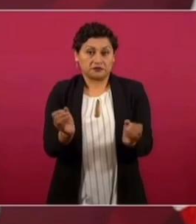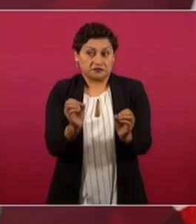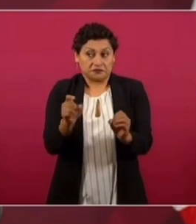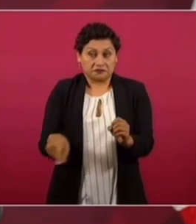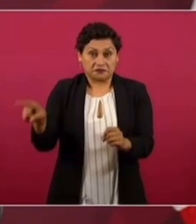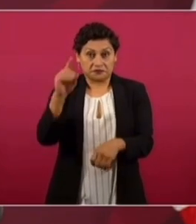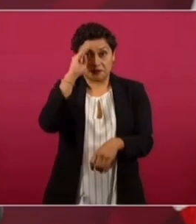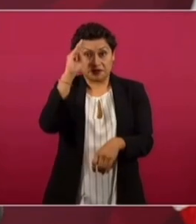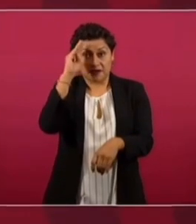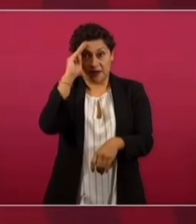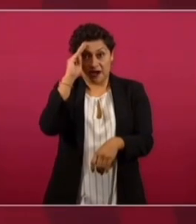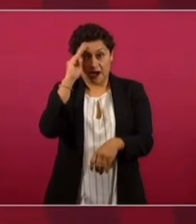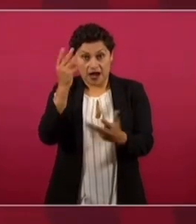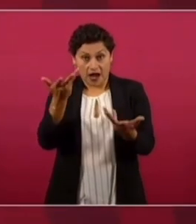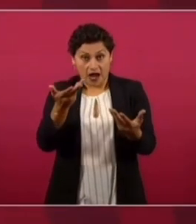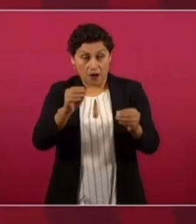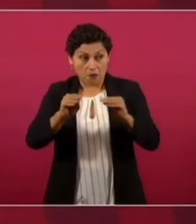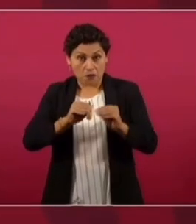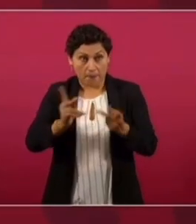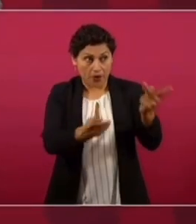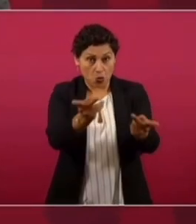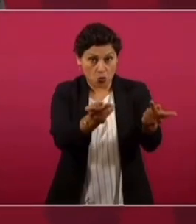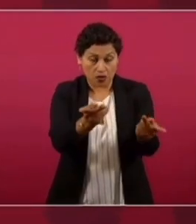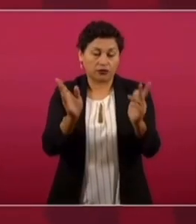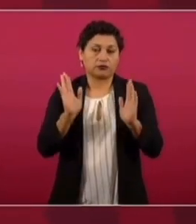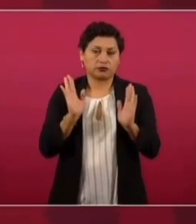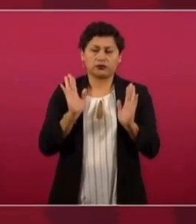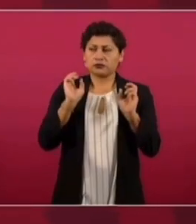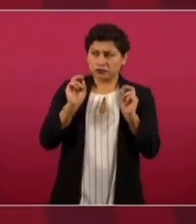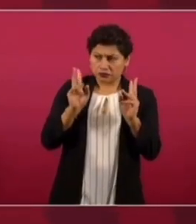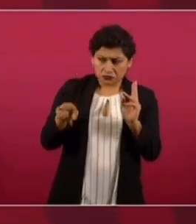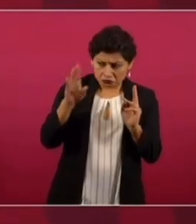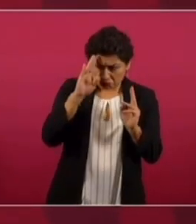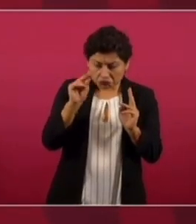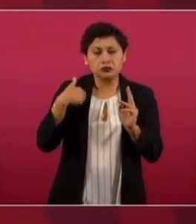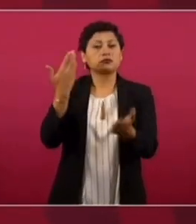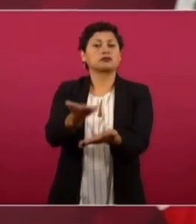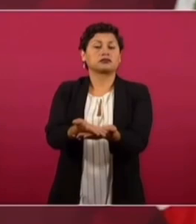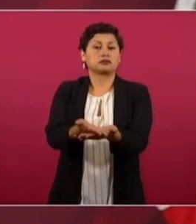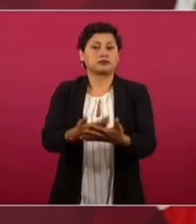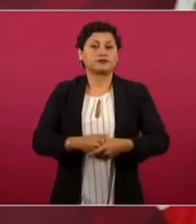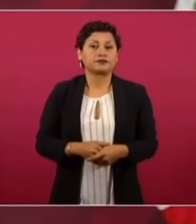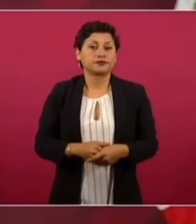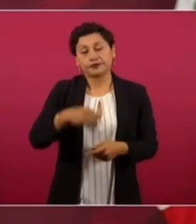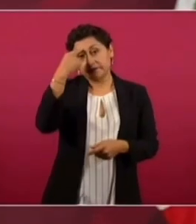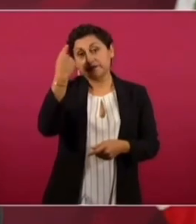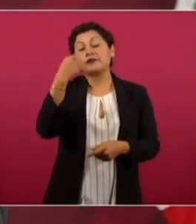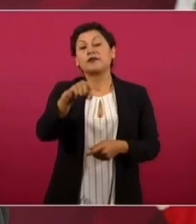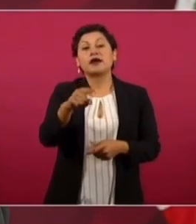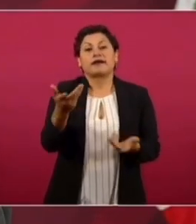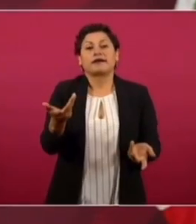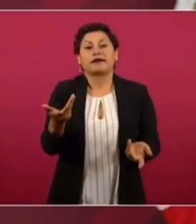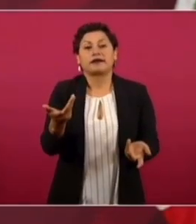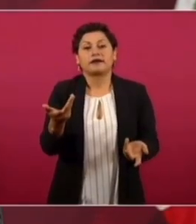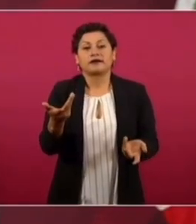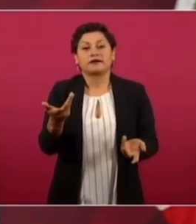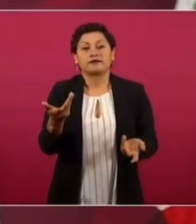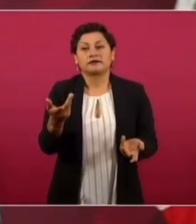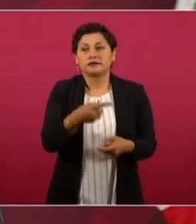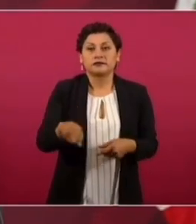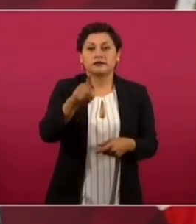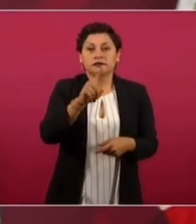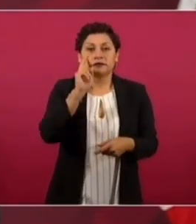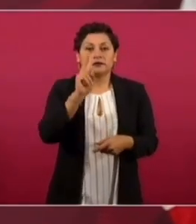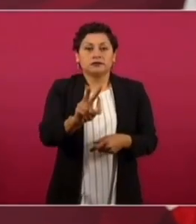de la consulta y dije, lo voy a presentar para que no quede el antecedente